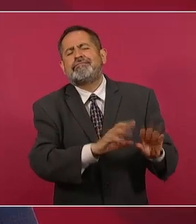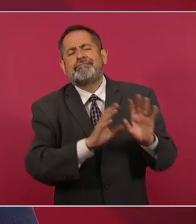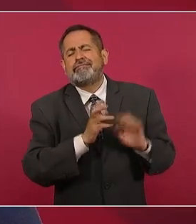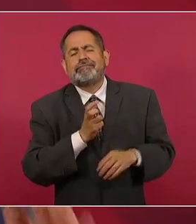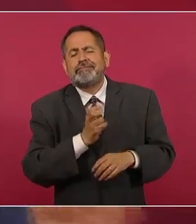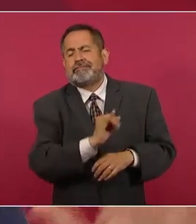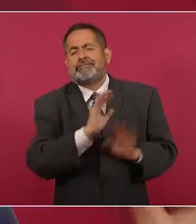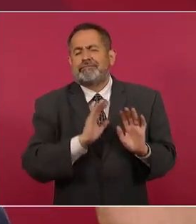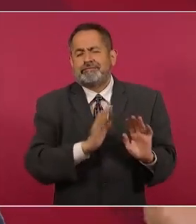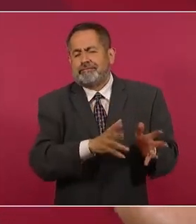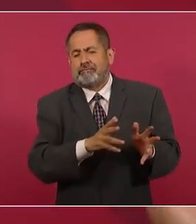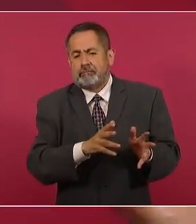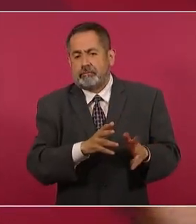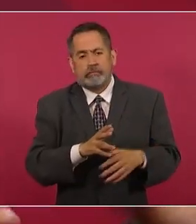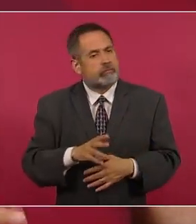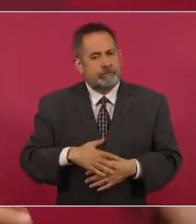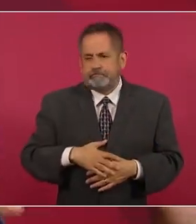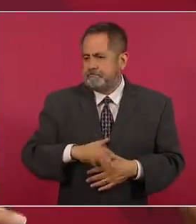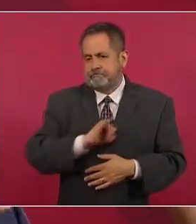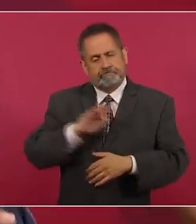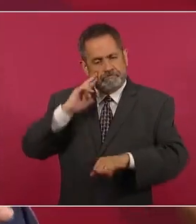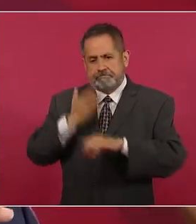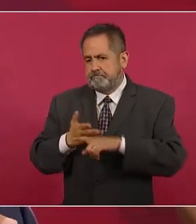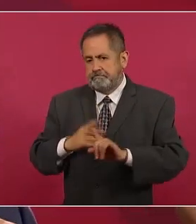porque se van a enojar